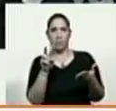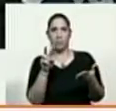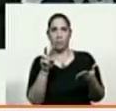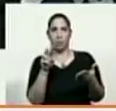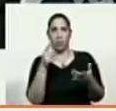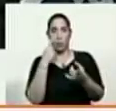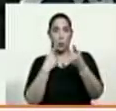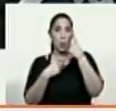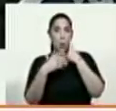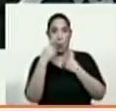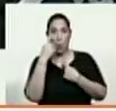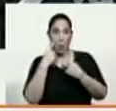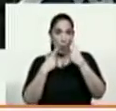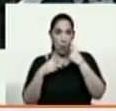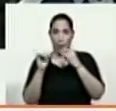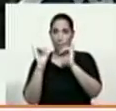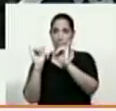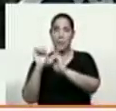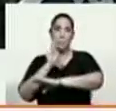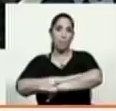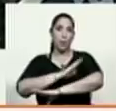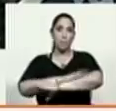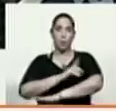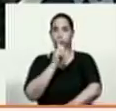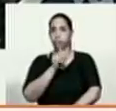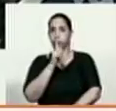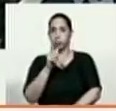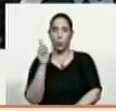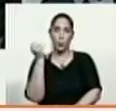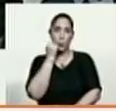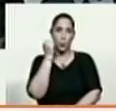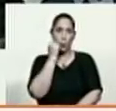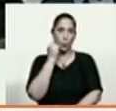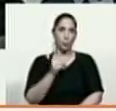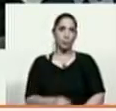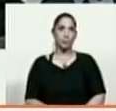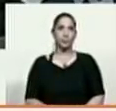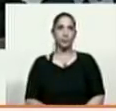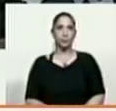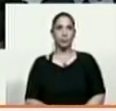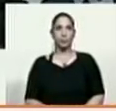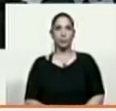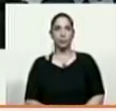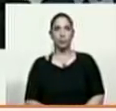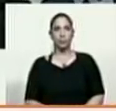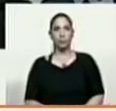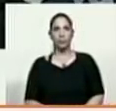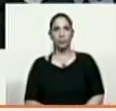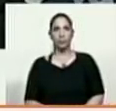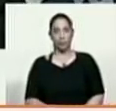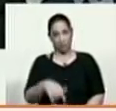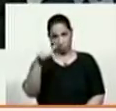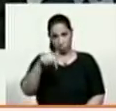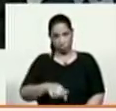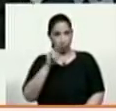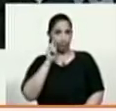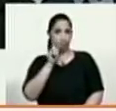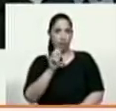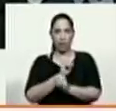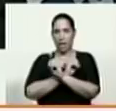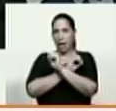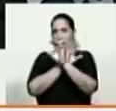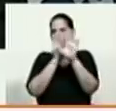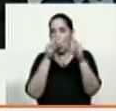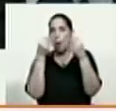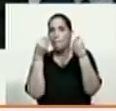por su propia conducta grotesca por lo tanto aquí se ve claramente como